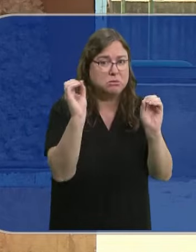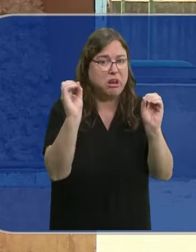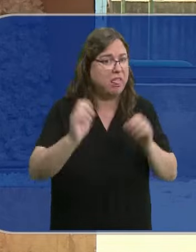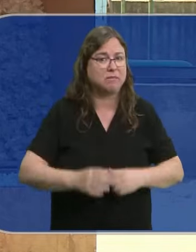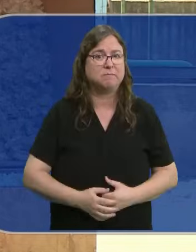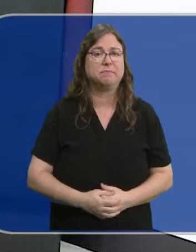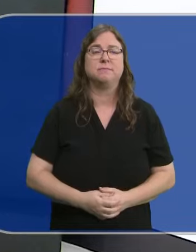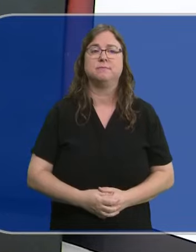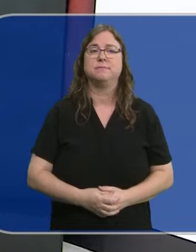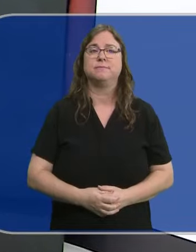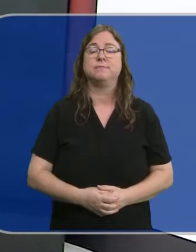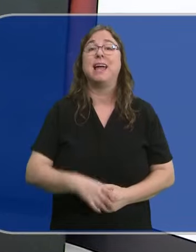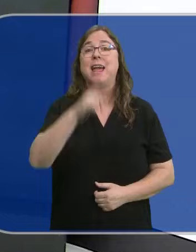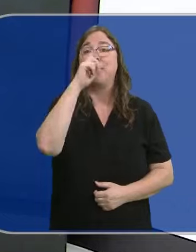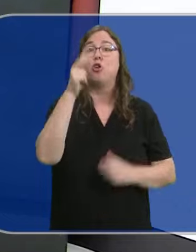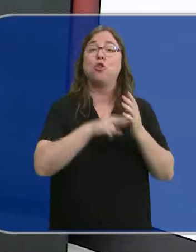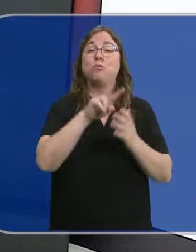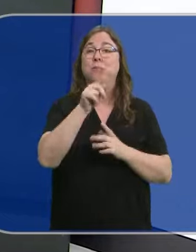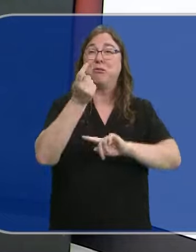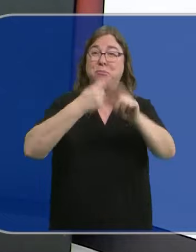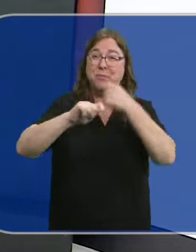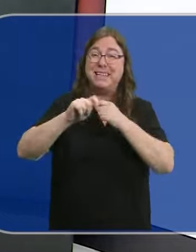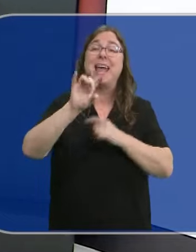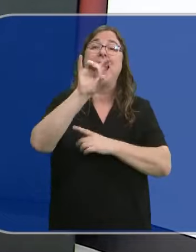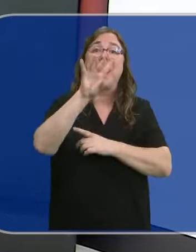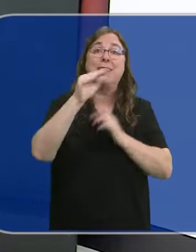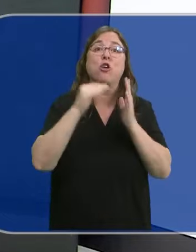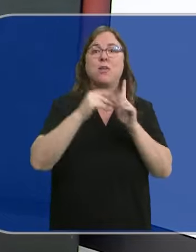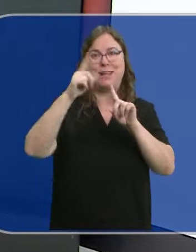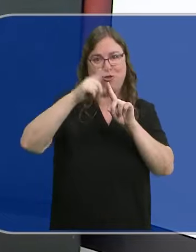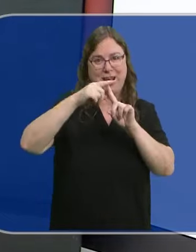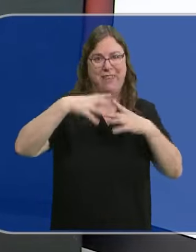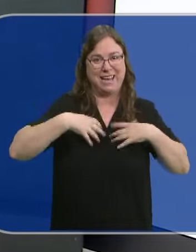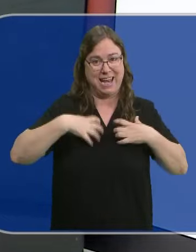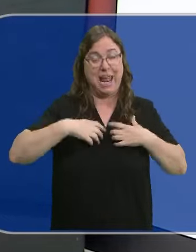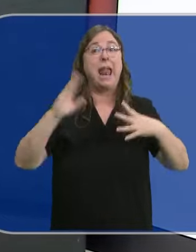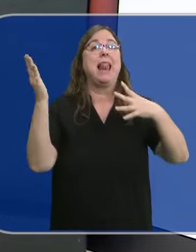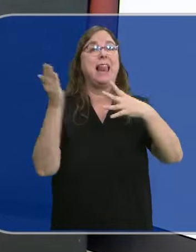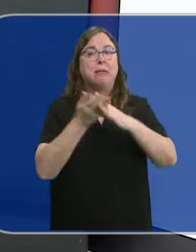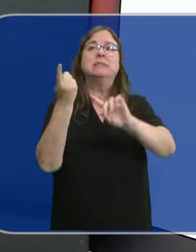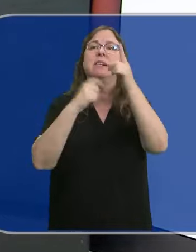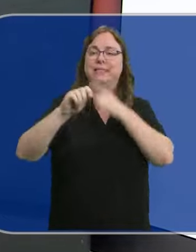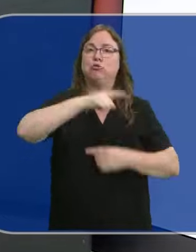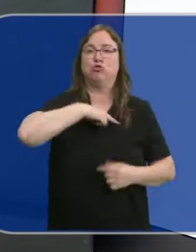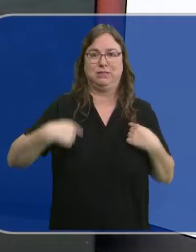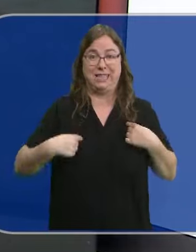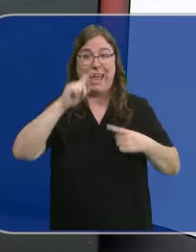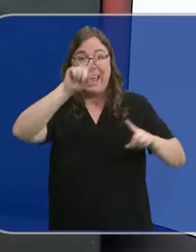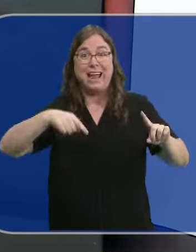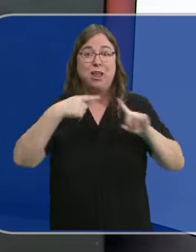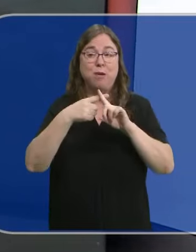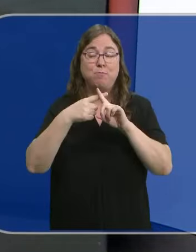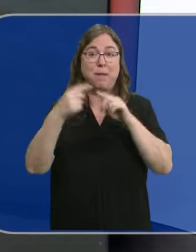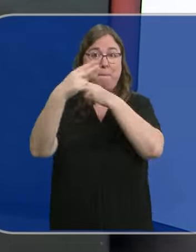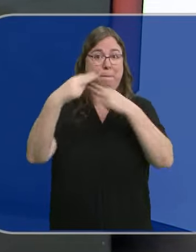vista. En 2021 se exportaban más de 14.000 toneladas de lana. Más de la mitad se vendían a China. Al año siguiente, con el